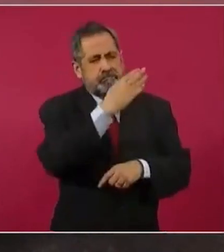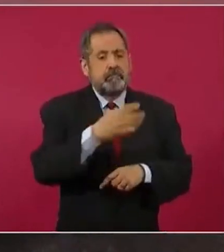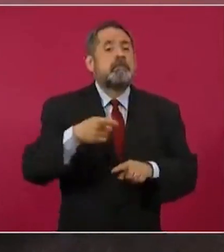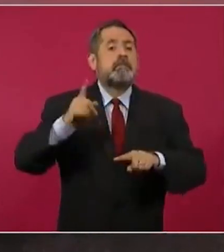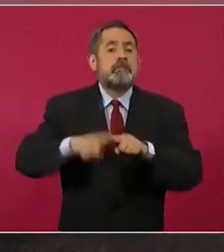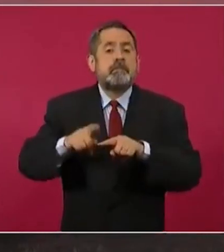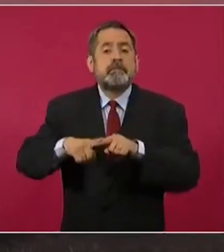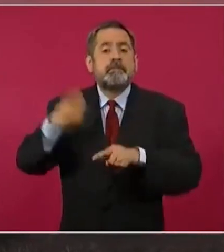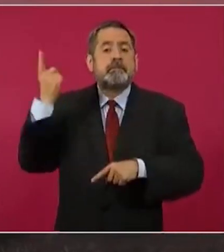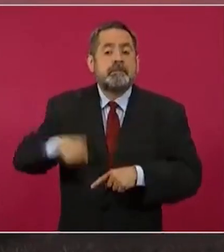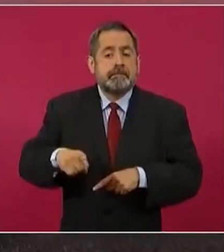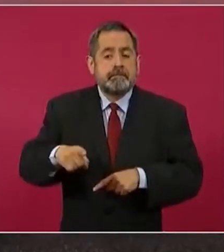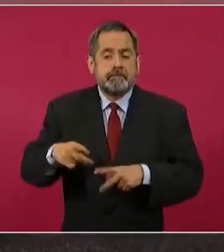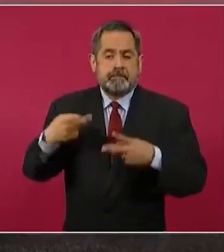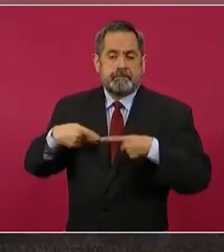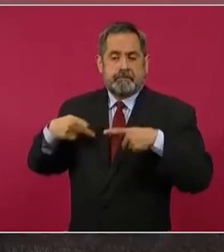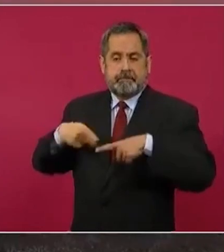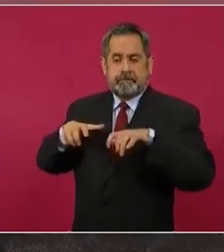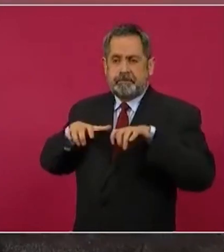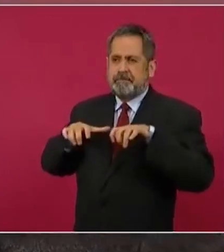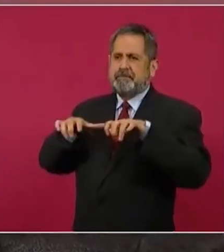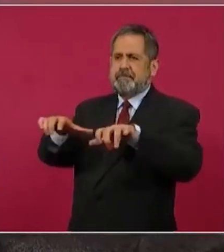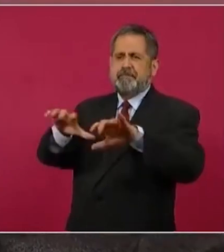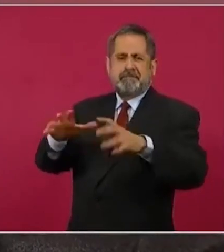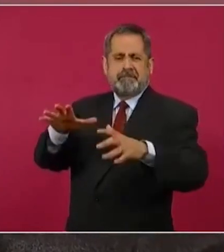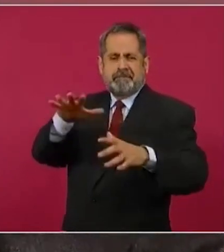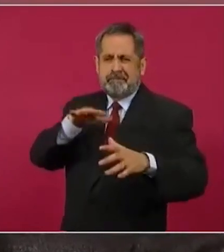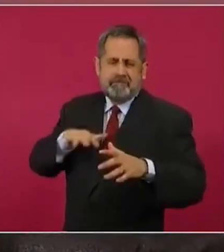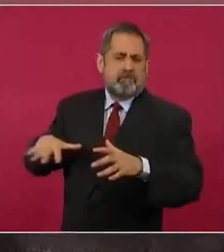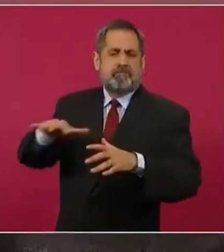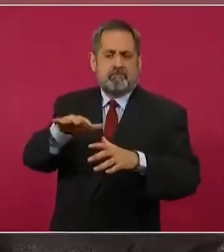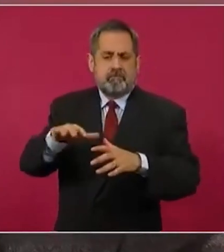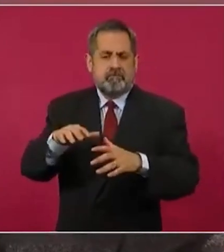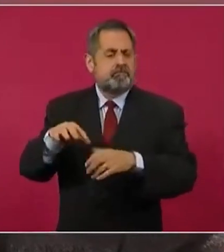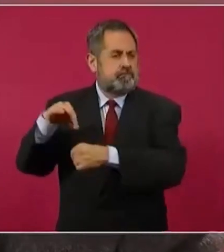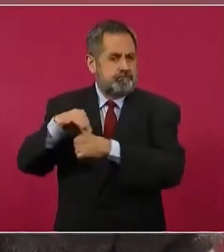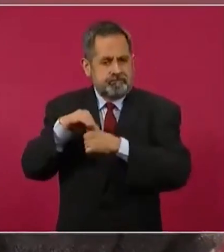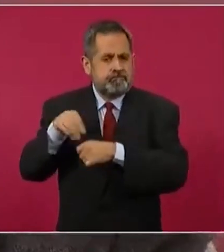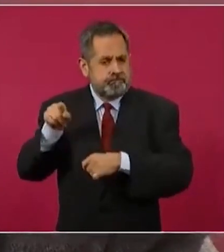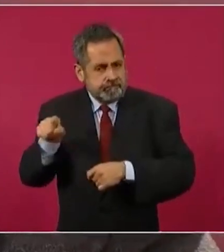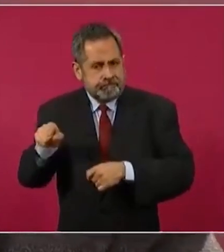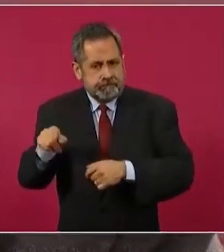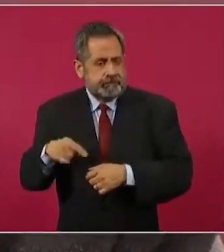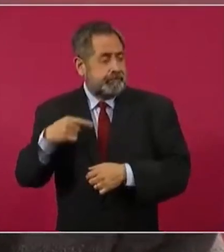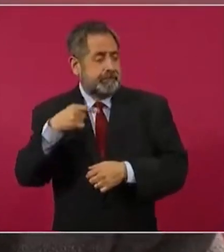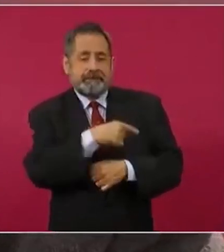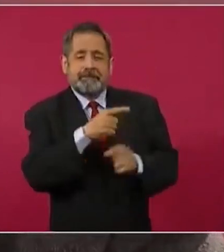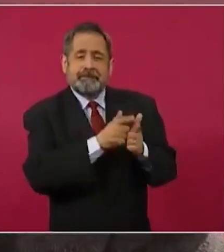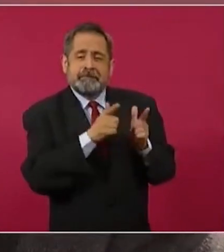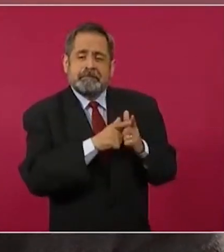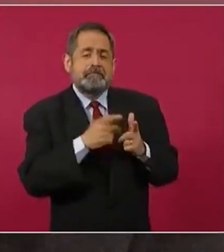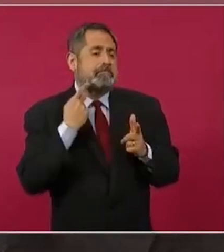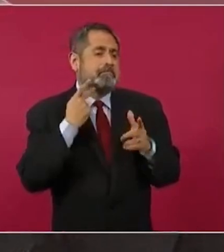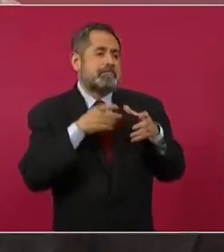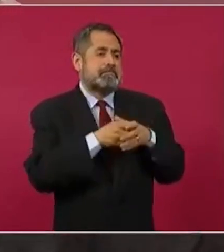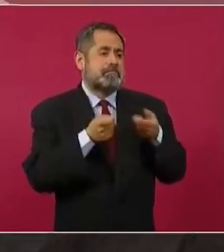sino que el pueblo